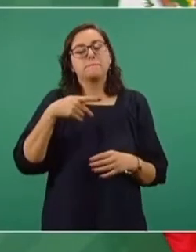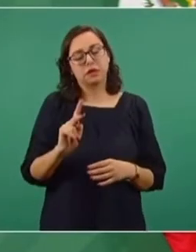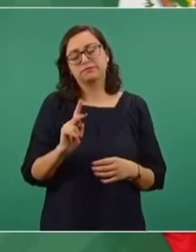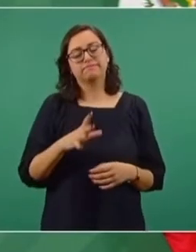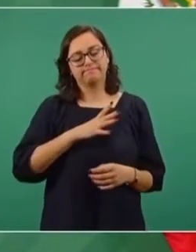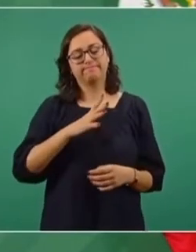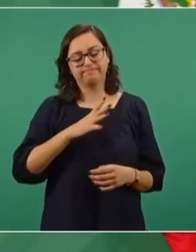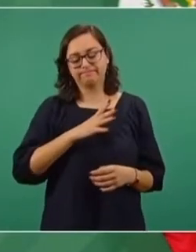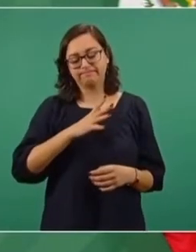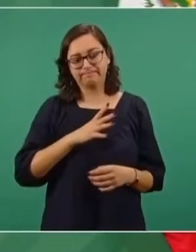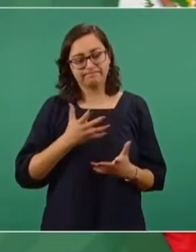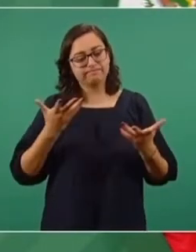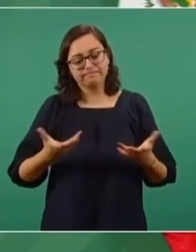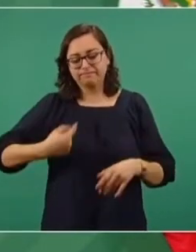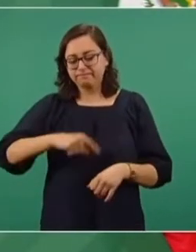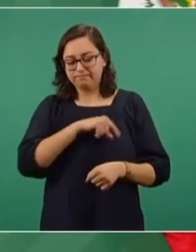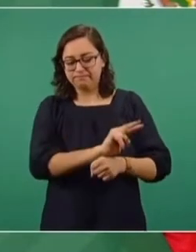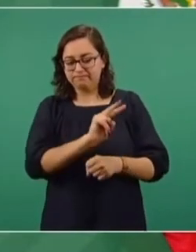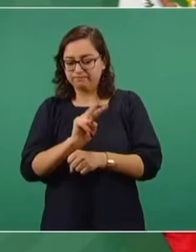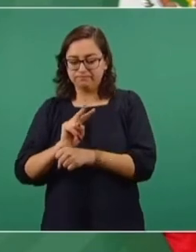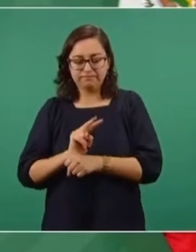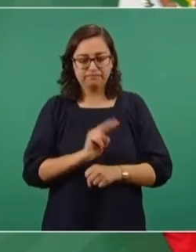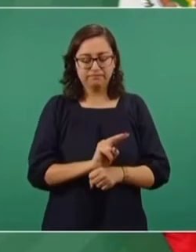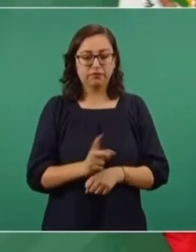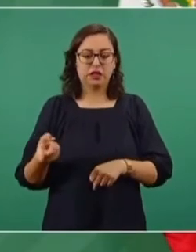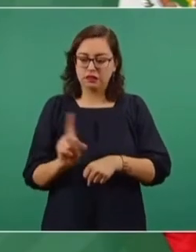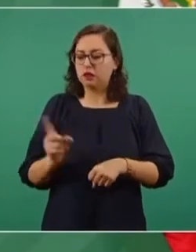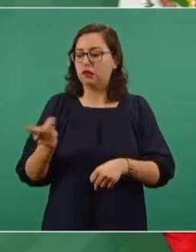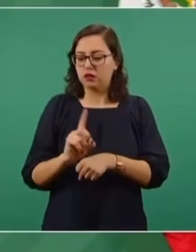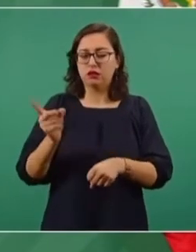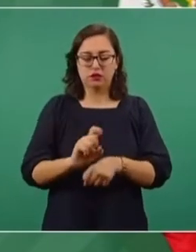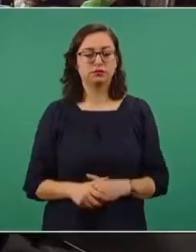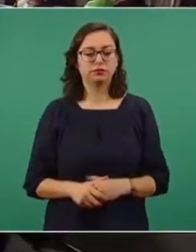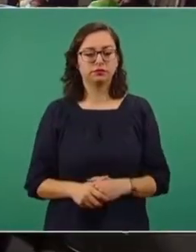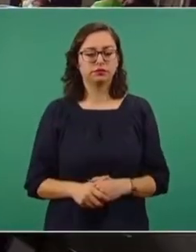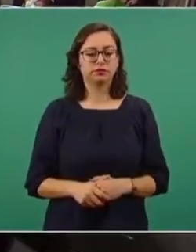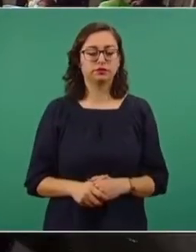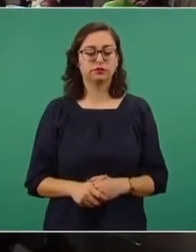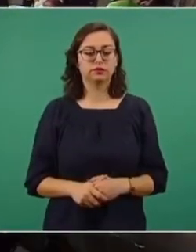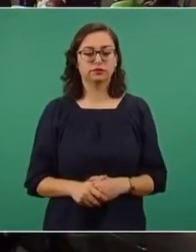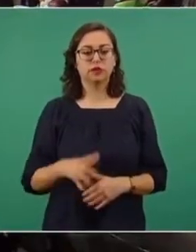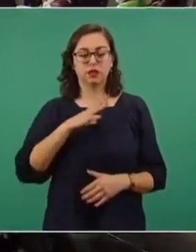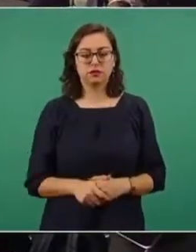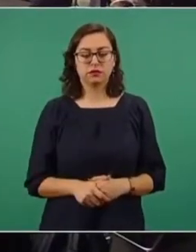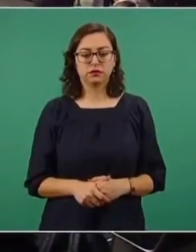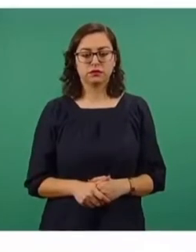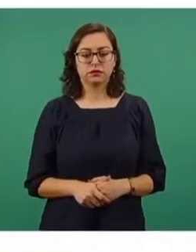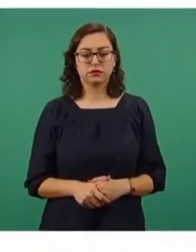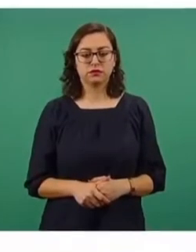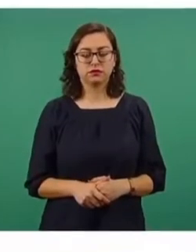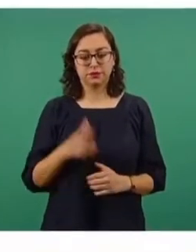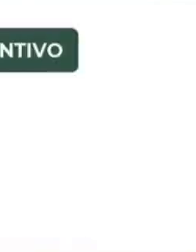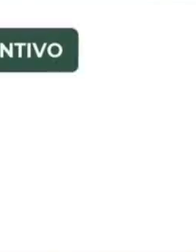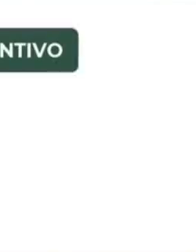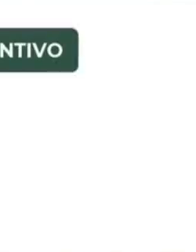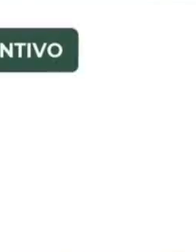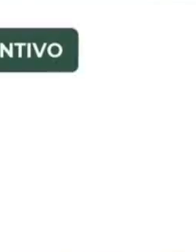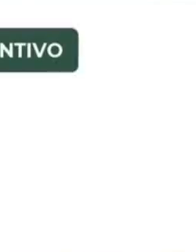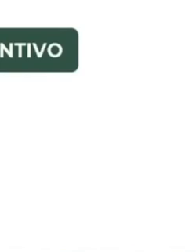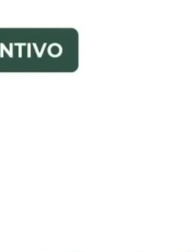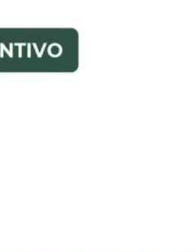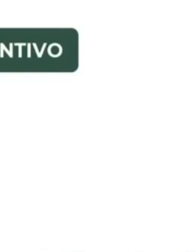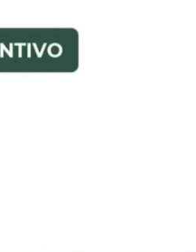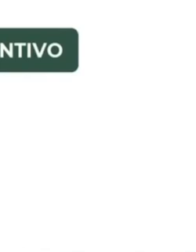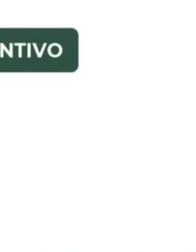un seguimiento porque atendemos este asunto todos los días. Estos son los casos que tenemos. Y vamos a seguir. Adelante.